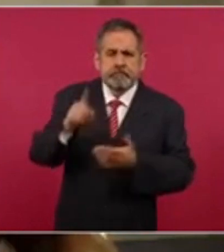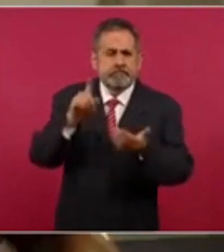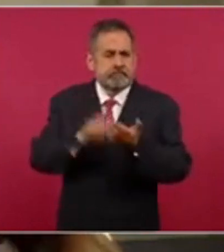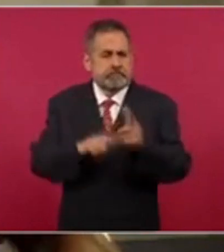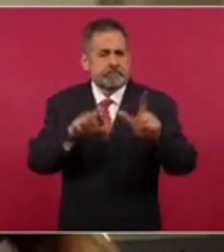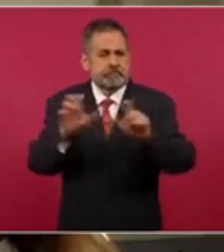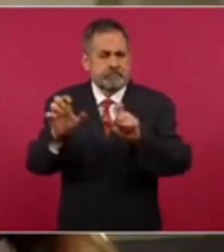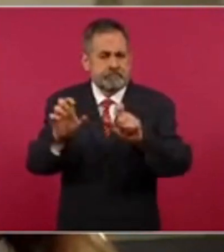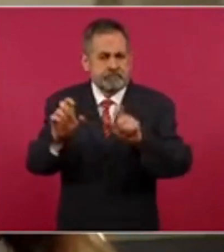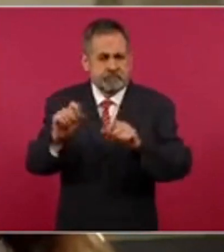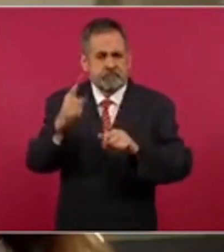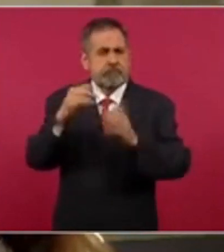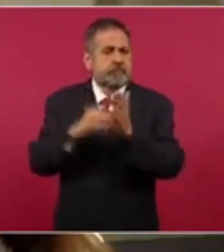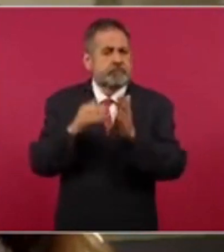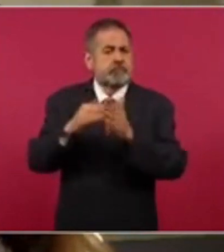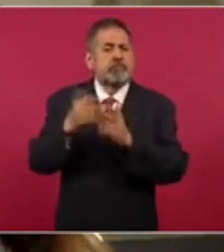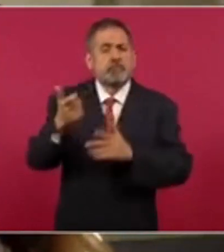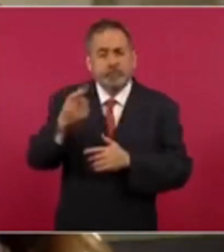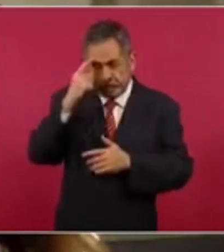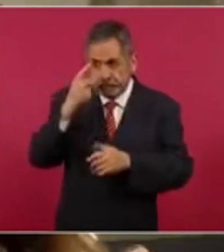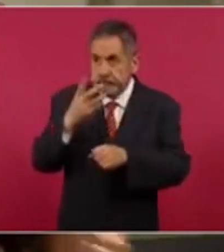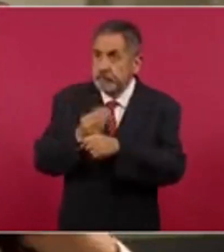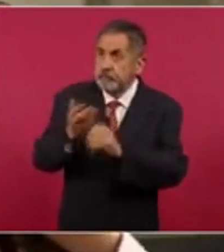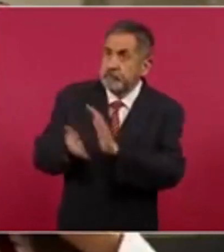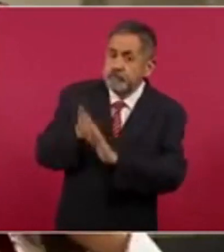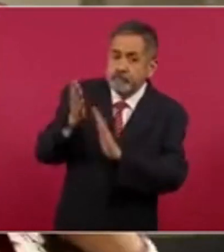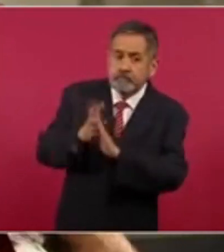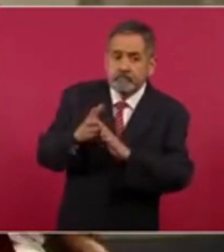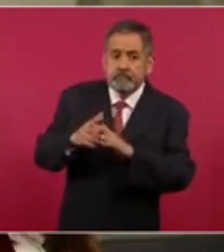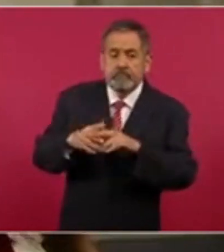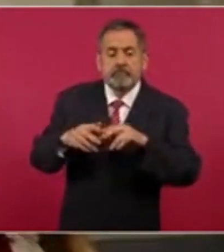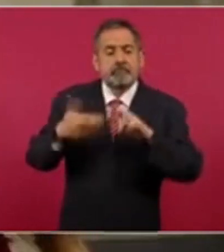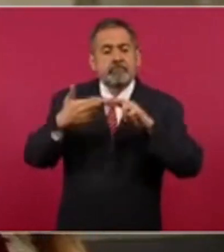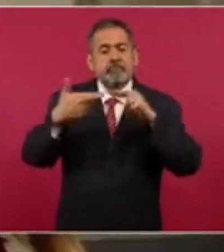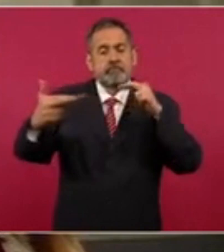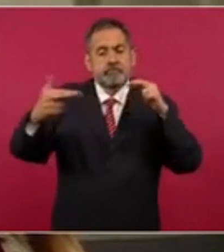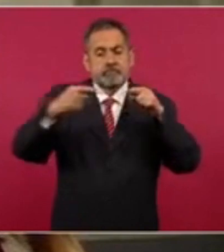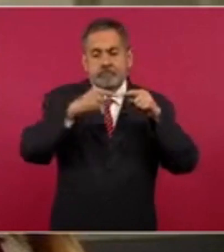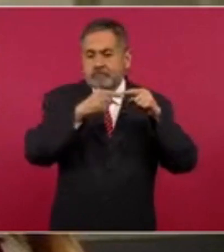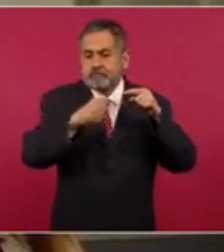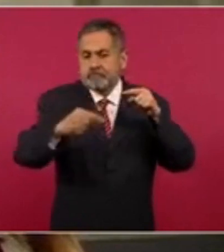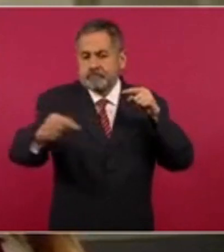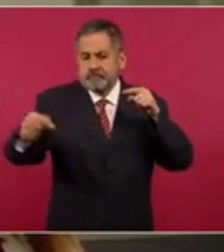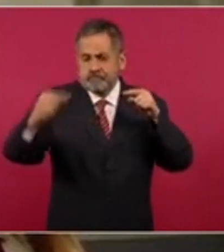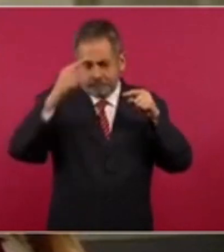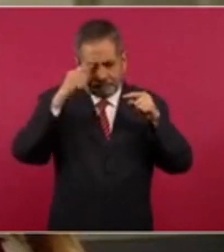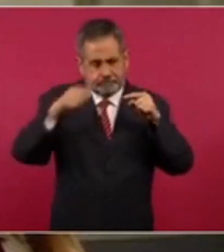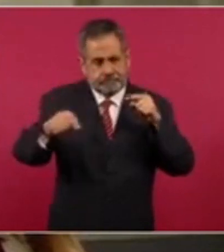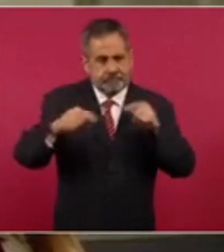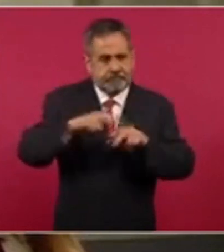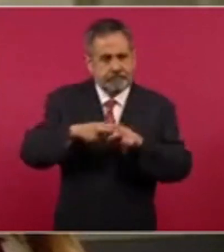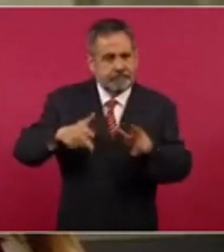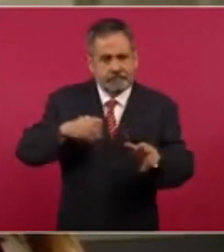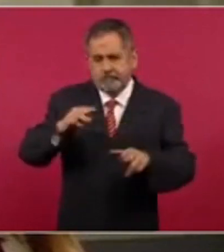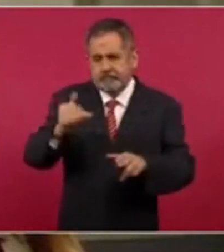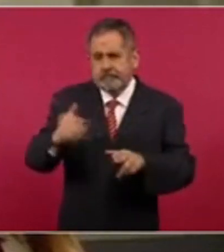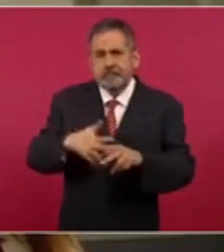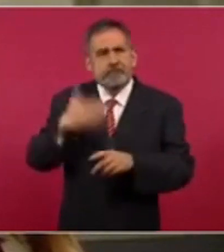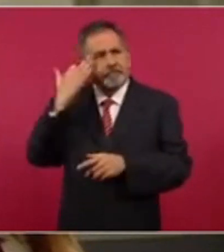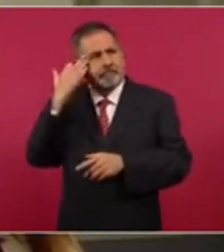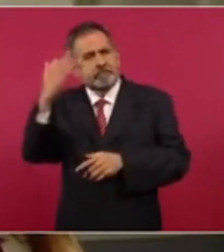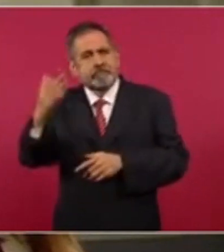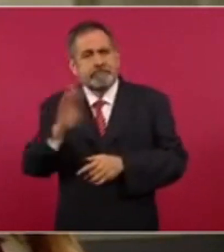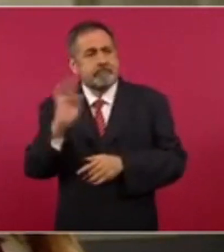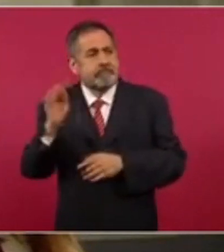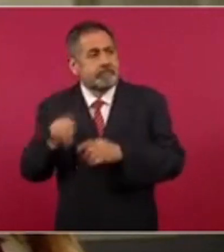721 millones de pesos por la construcción de líneas de transmisión en el Tren Maya. Dicho contrato rebasa ese plazo. En caso de